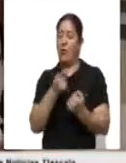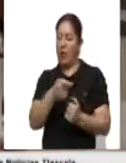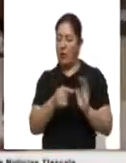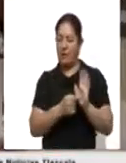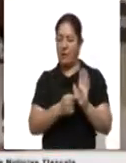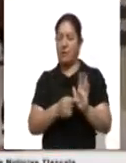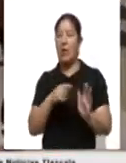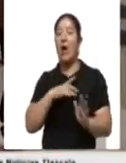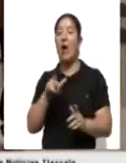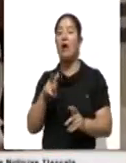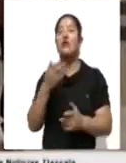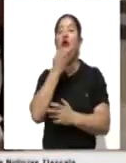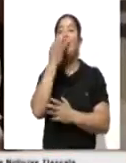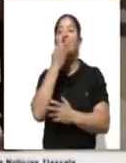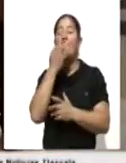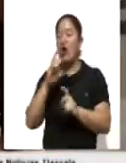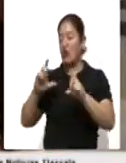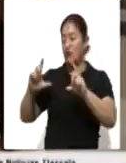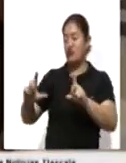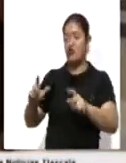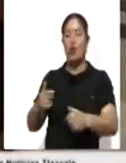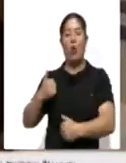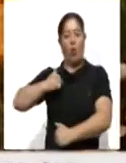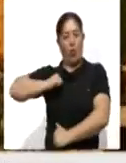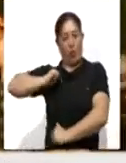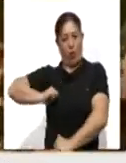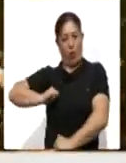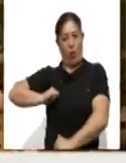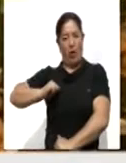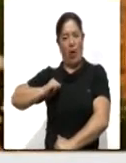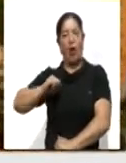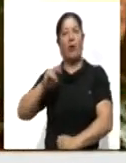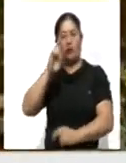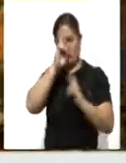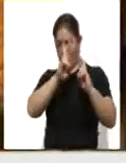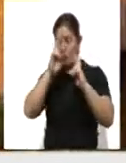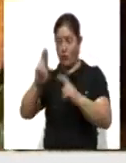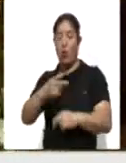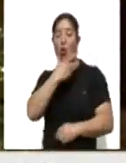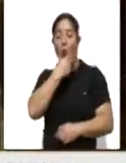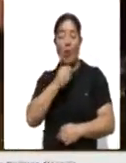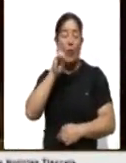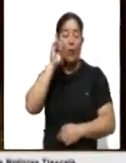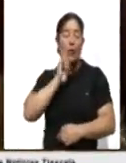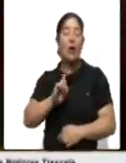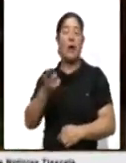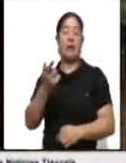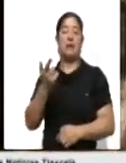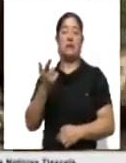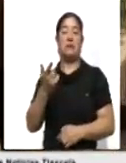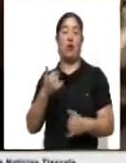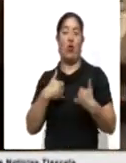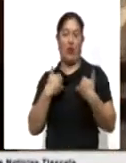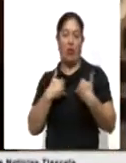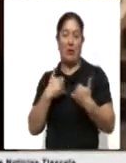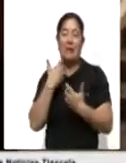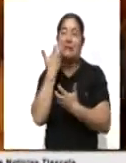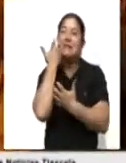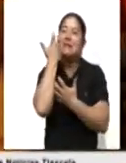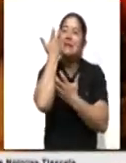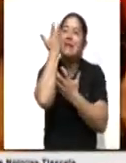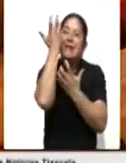se colocó una ofrenda floral y guardia de honor en memoria de los jóvenes, hombres y mujeres que soñaron con la creación de esta